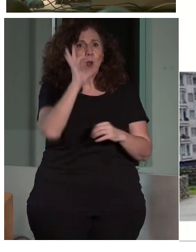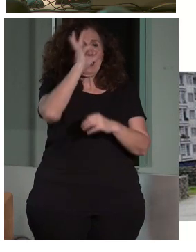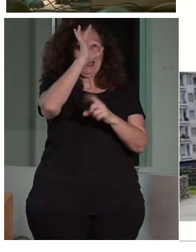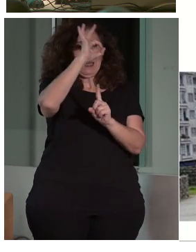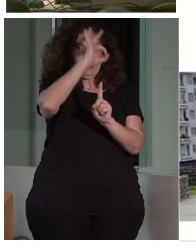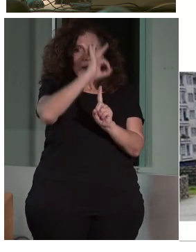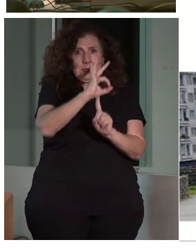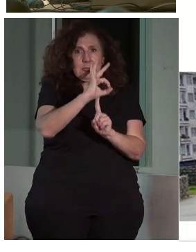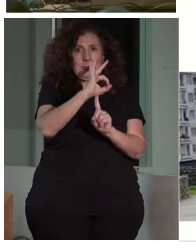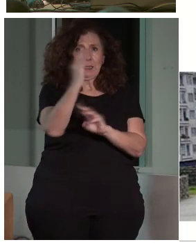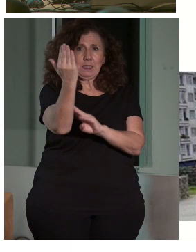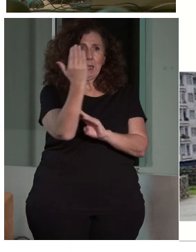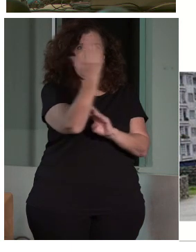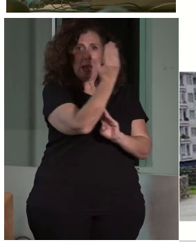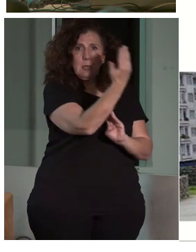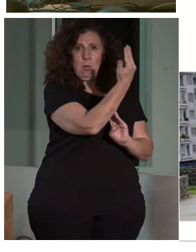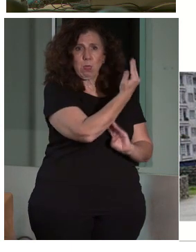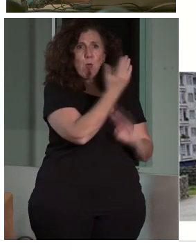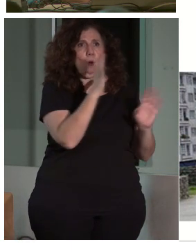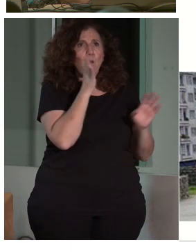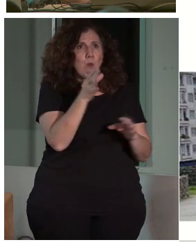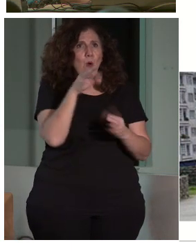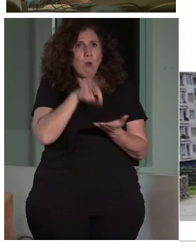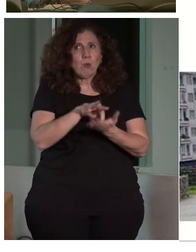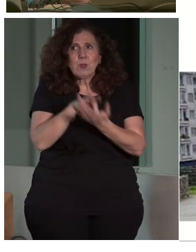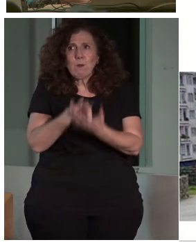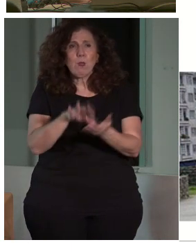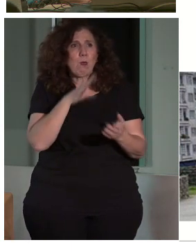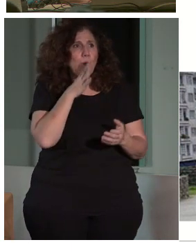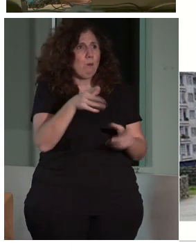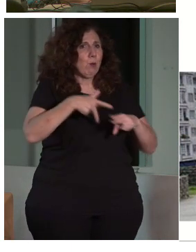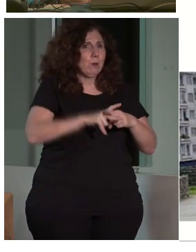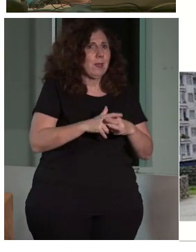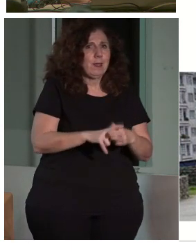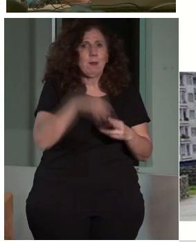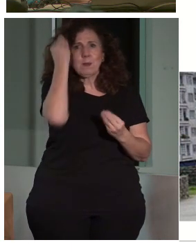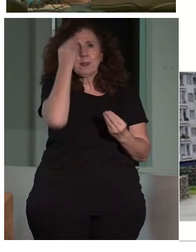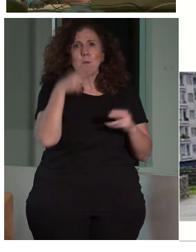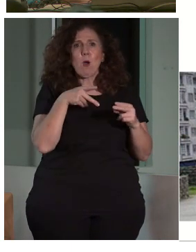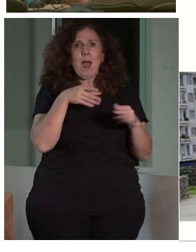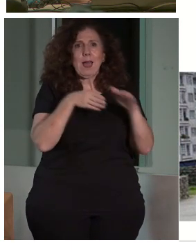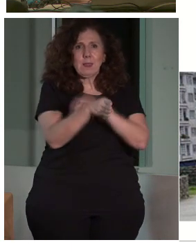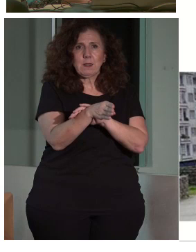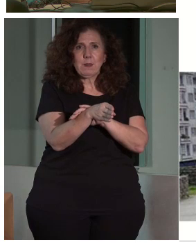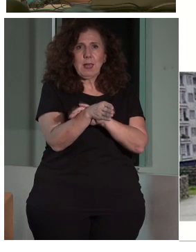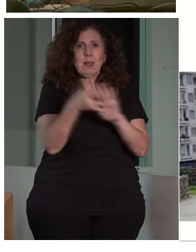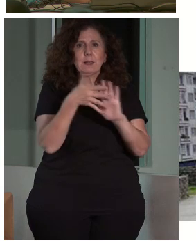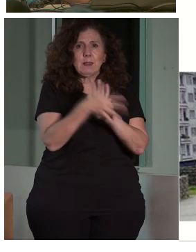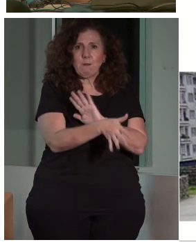puesta en marcha de un servicio, de un taller, pensemos en accesibilidad. Porque de esa manera